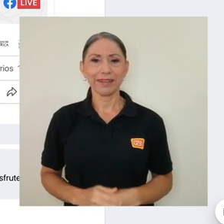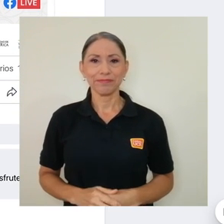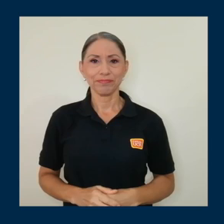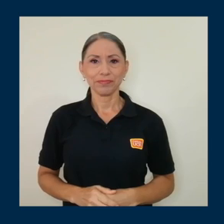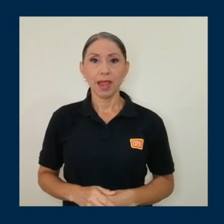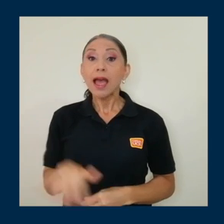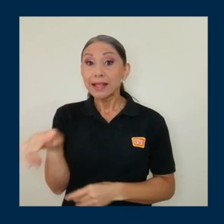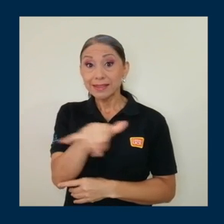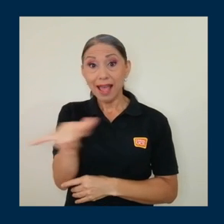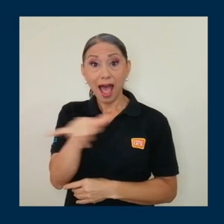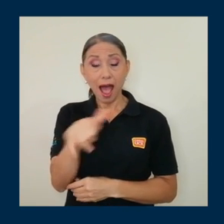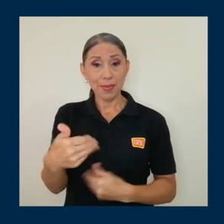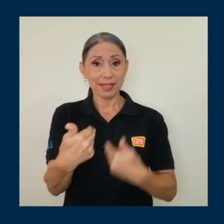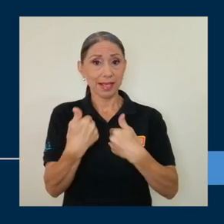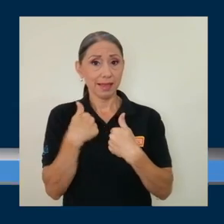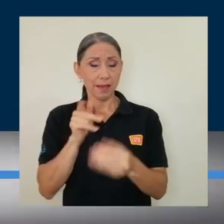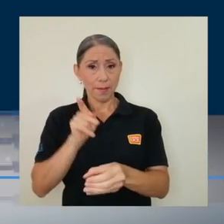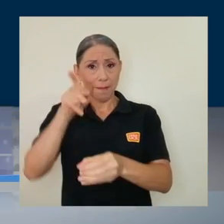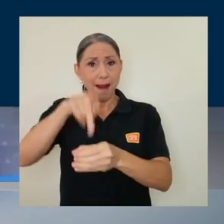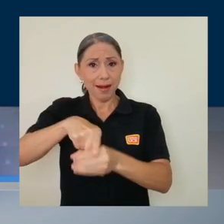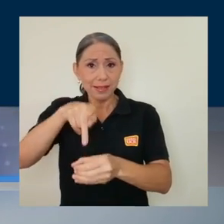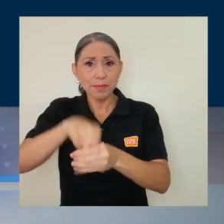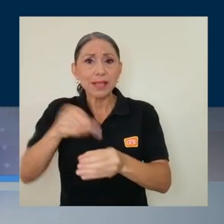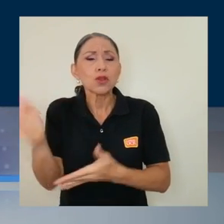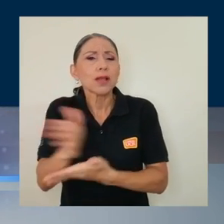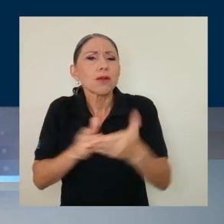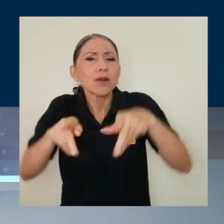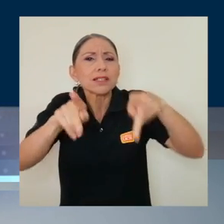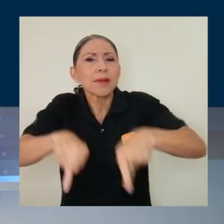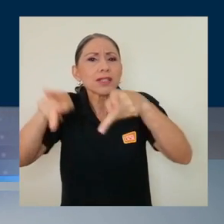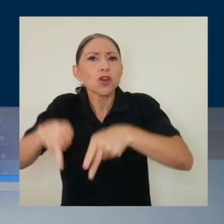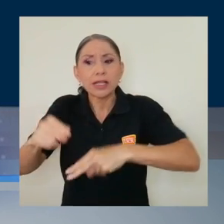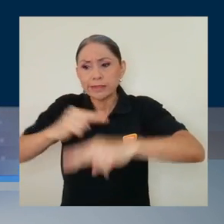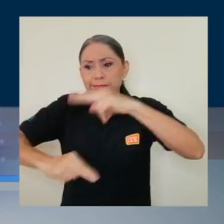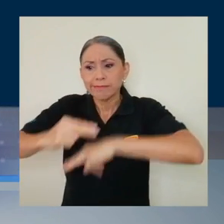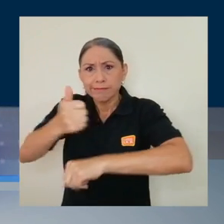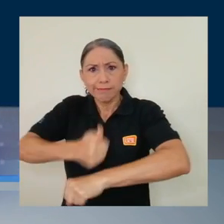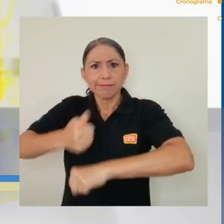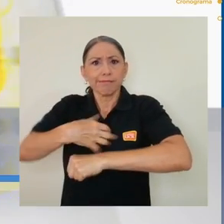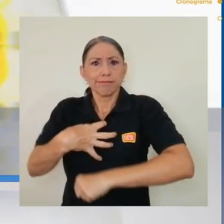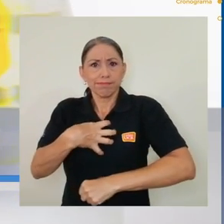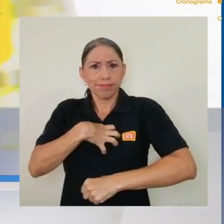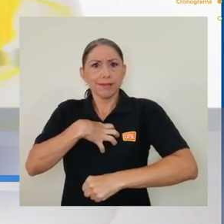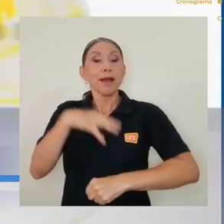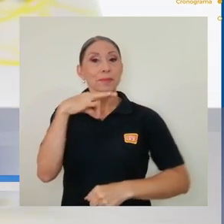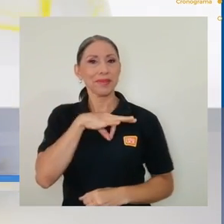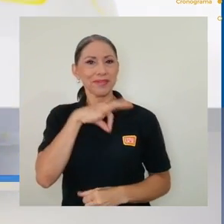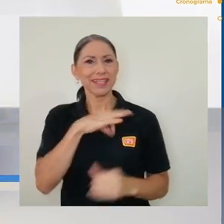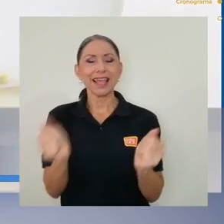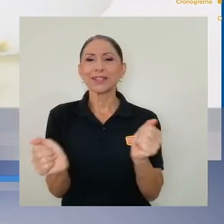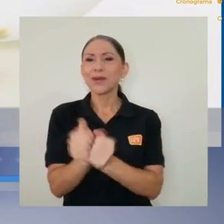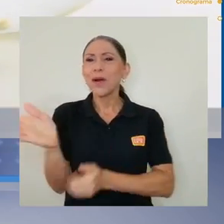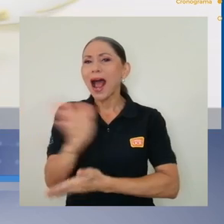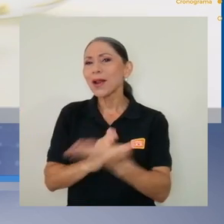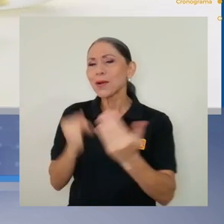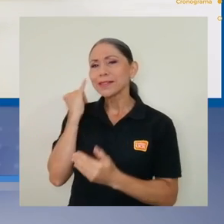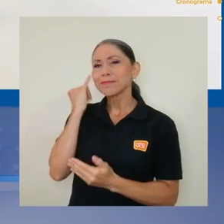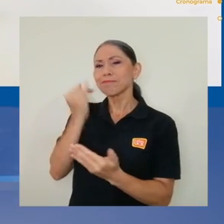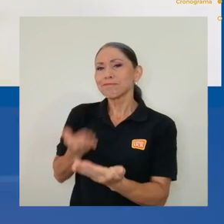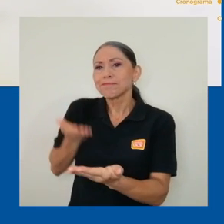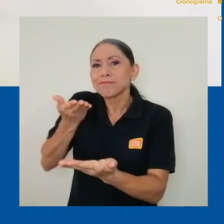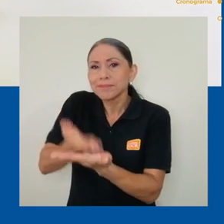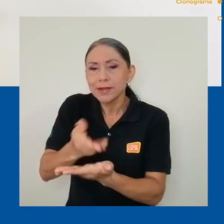también se encontrará con la participación de algunas personas emprendedoras que se han visto beneficiadas con algunas